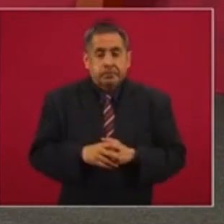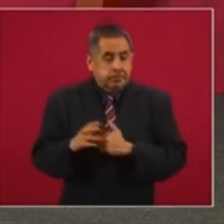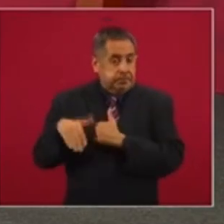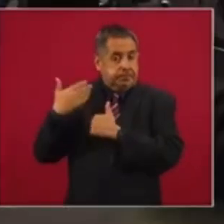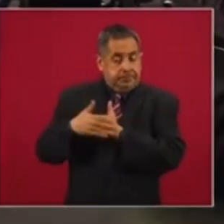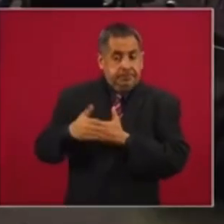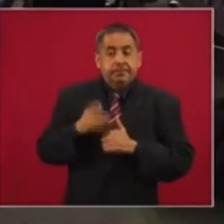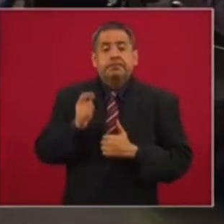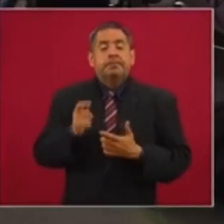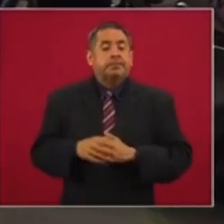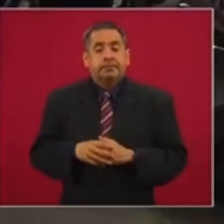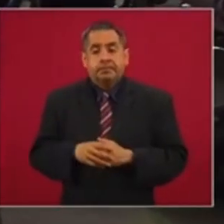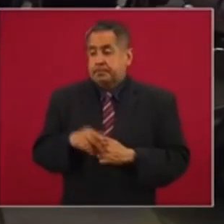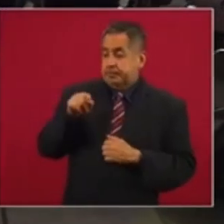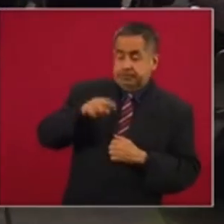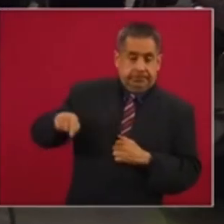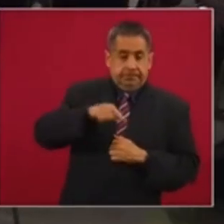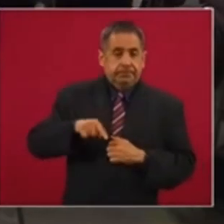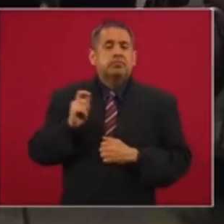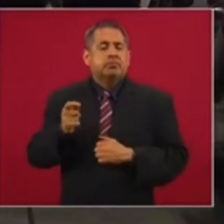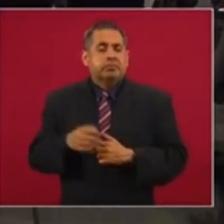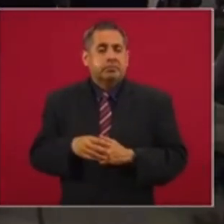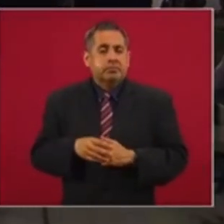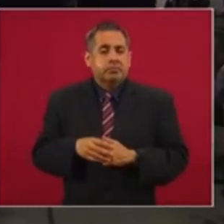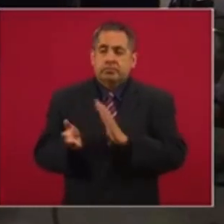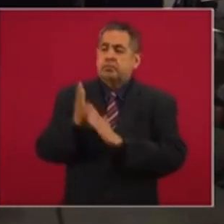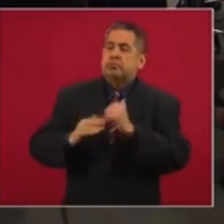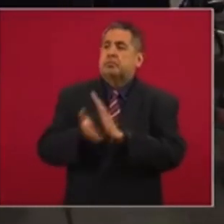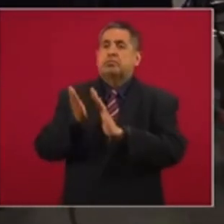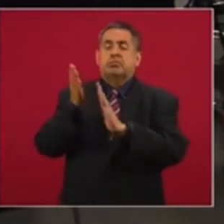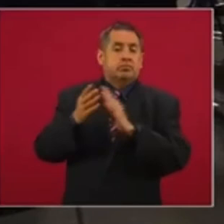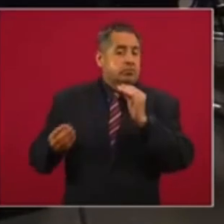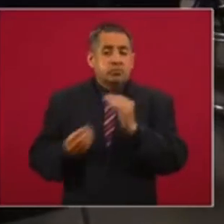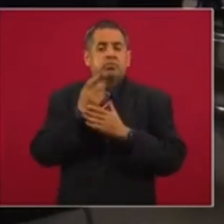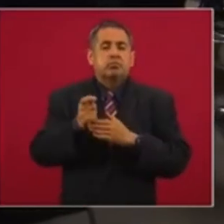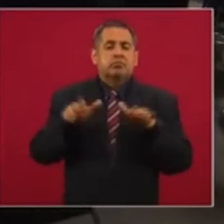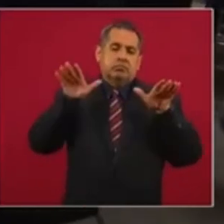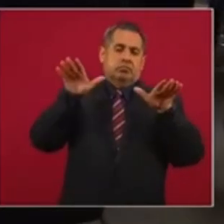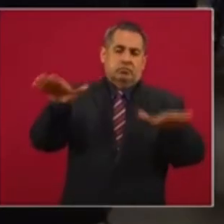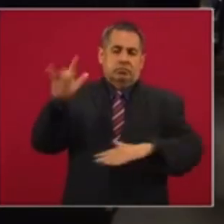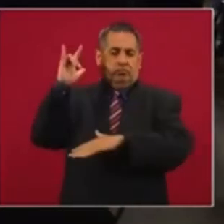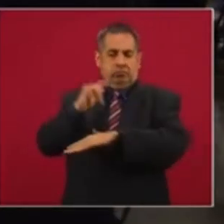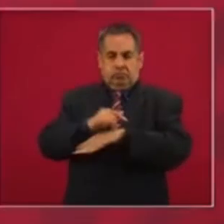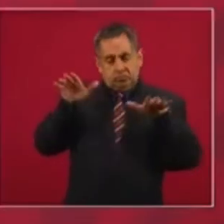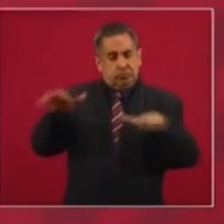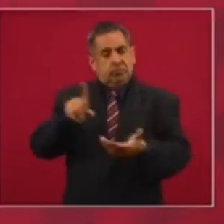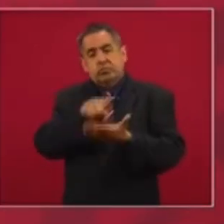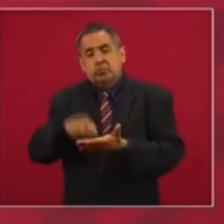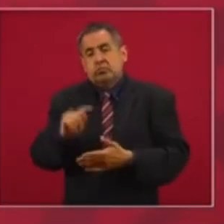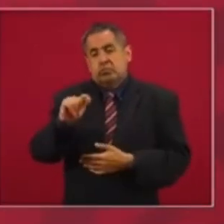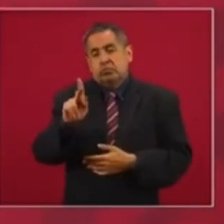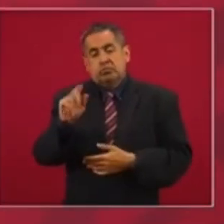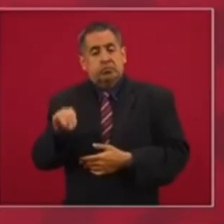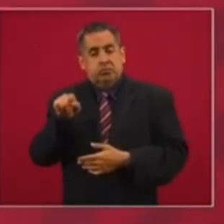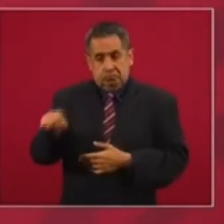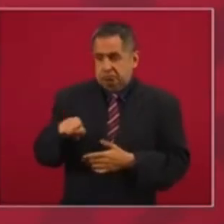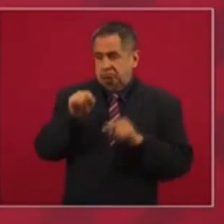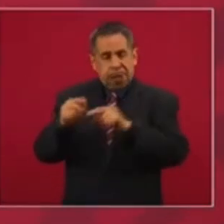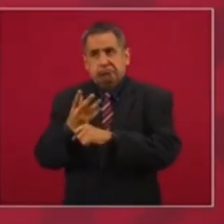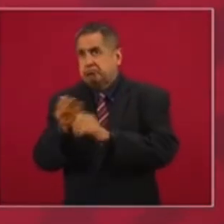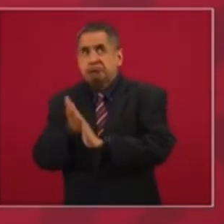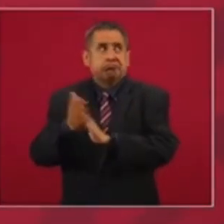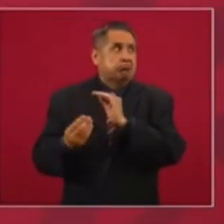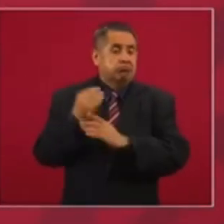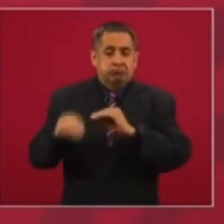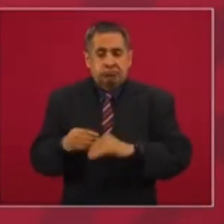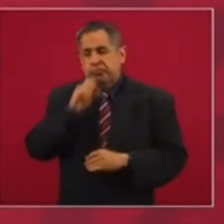a construir el nuevo aeropuerto de Tulum, que eso va a ayudar también mucho. Y desde luego que se va a